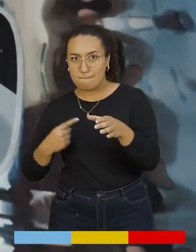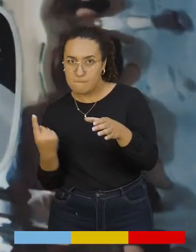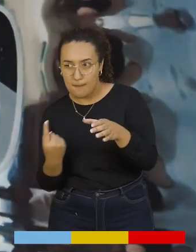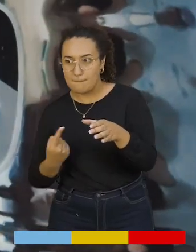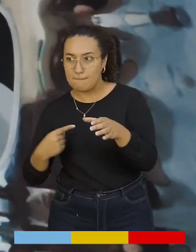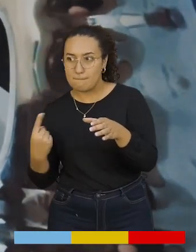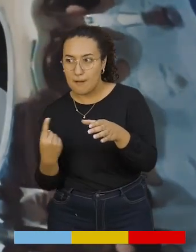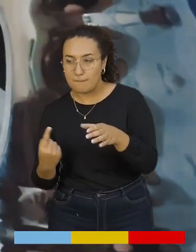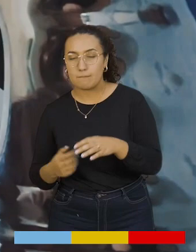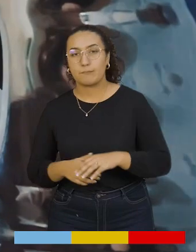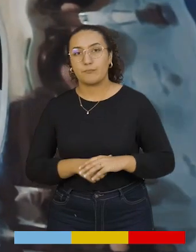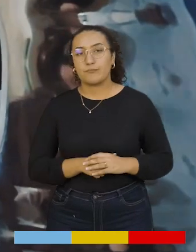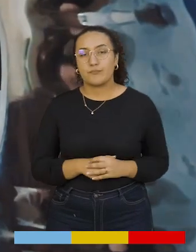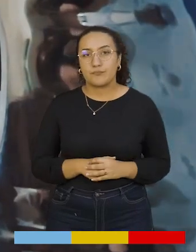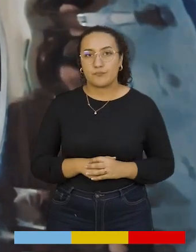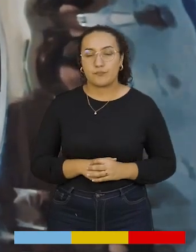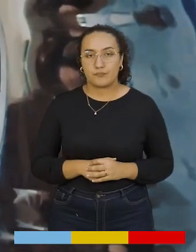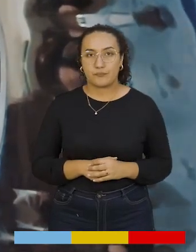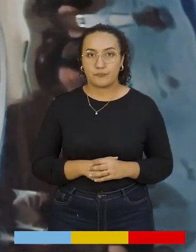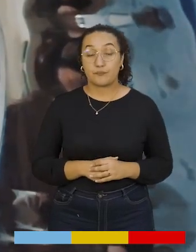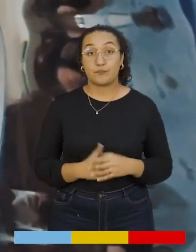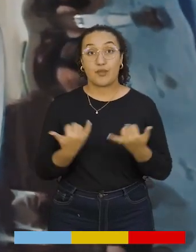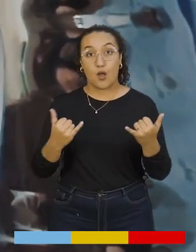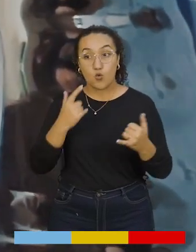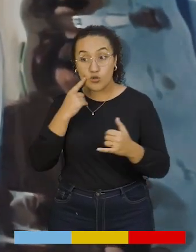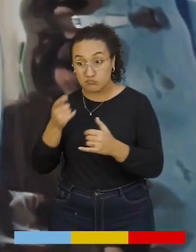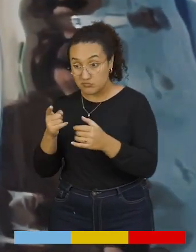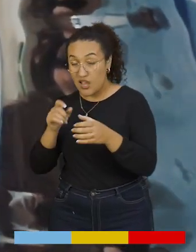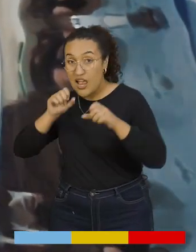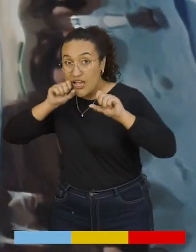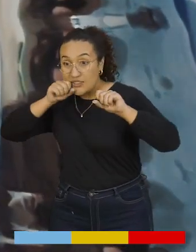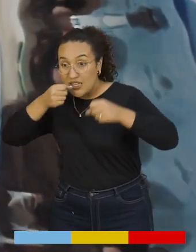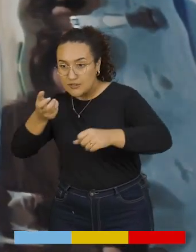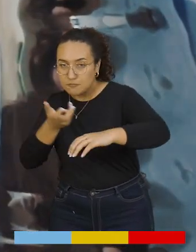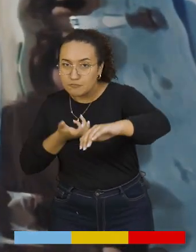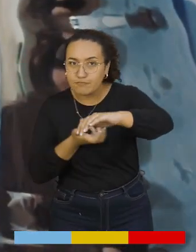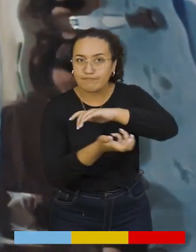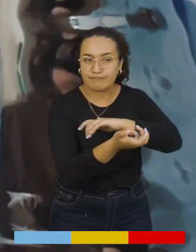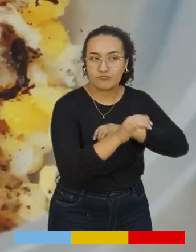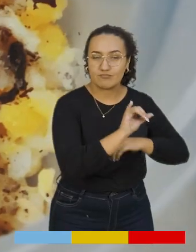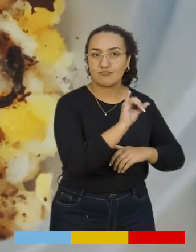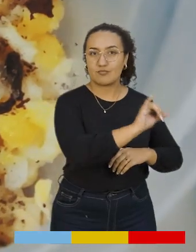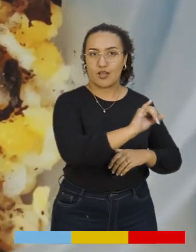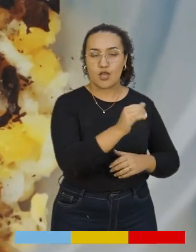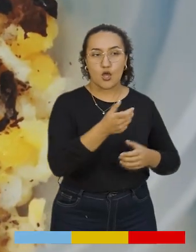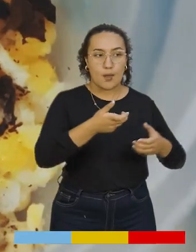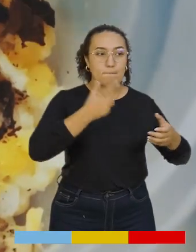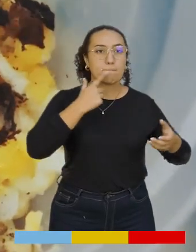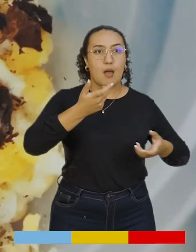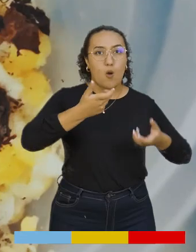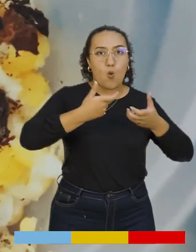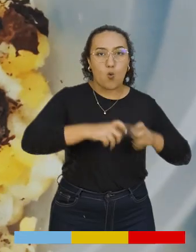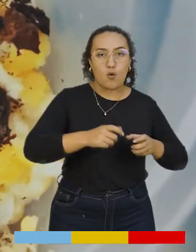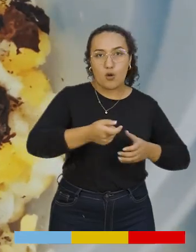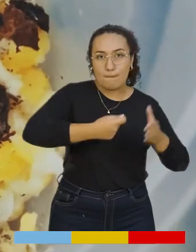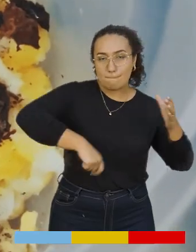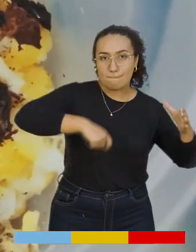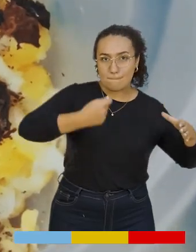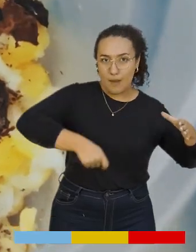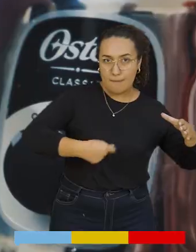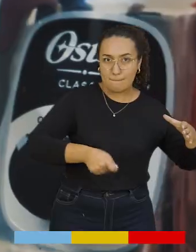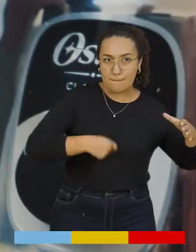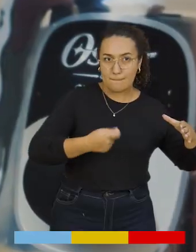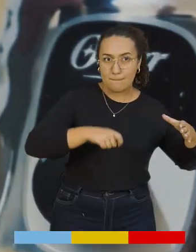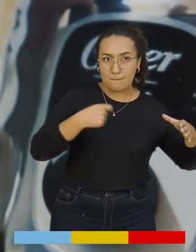¿Con qué continuamos? Listo, ahora vamos a reservar ese maíz y lo vamos a mezclar con los huevos batidos,